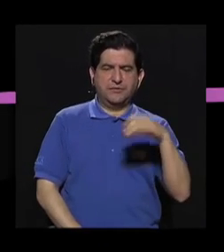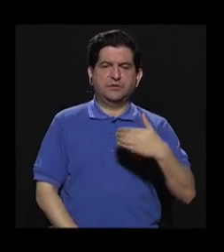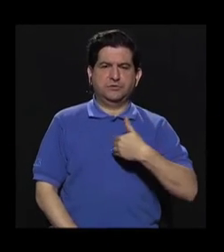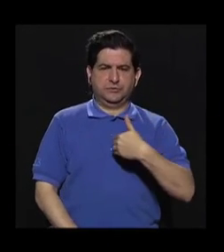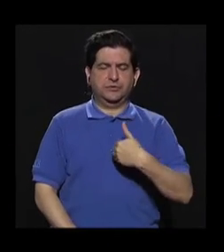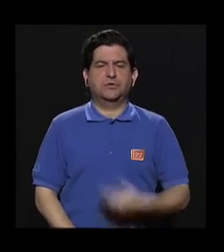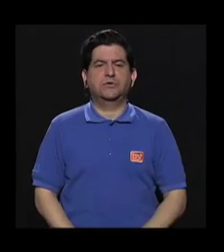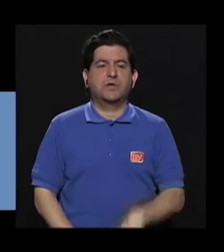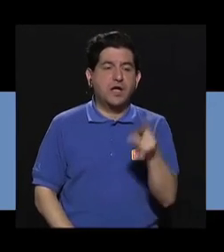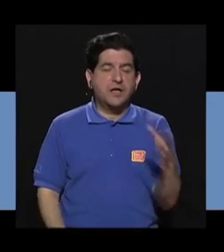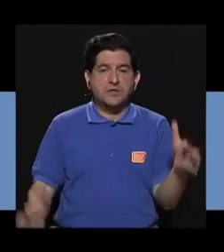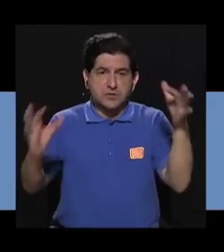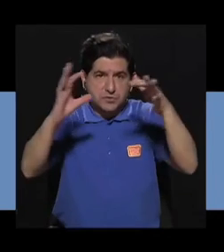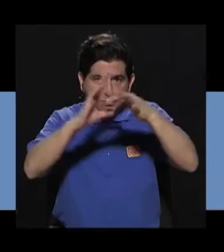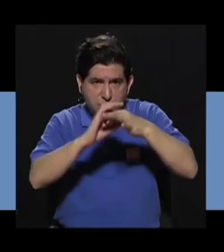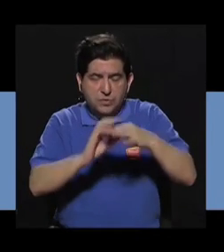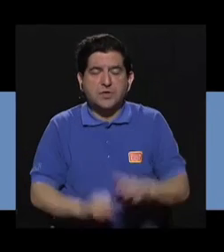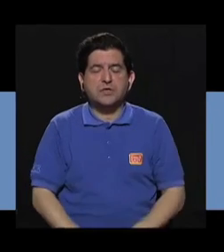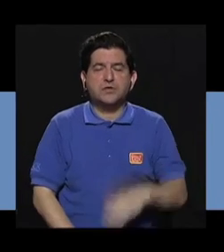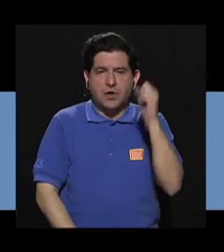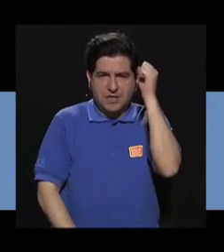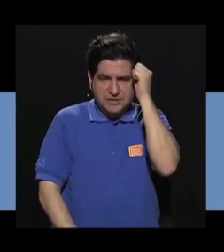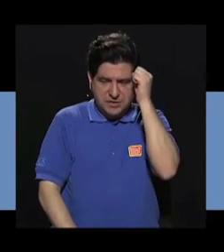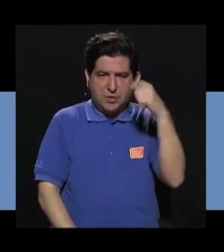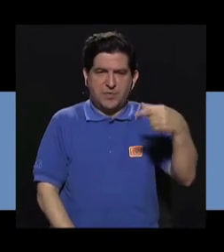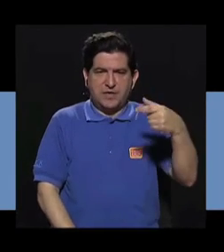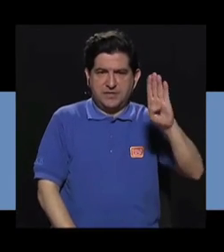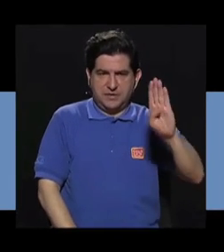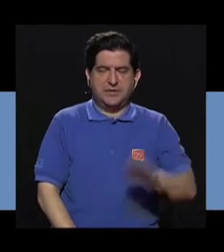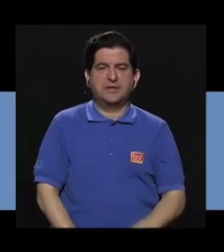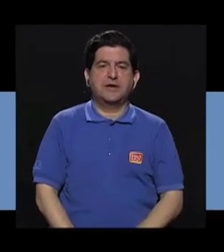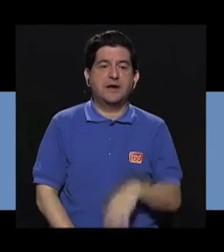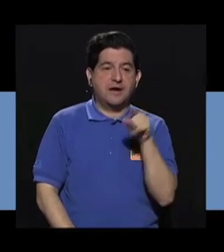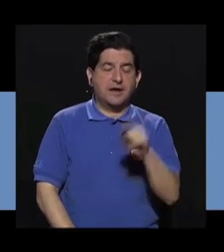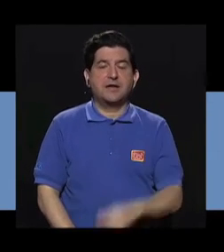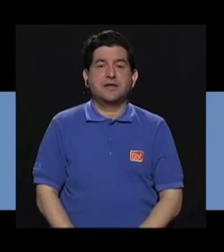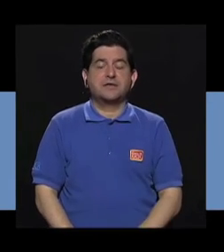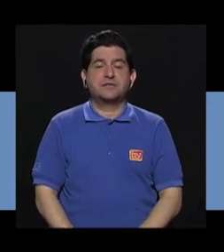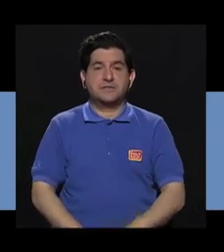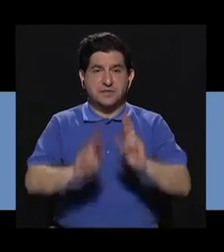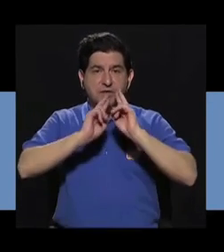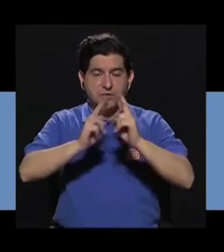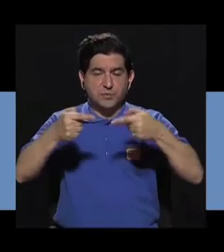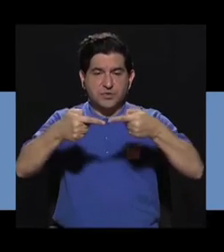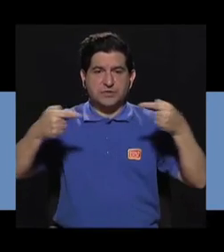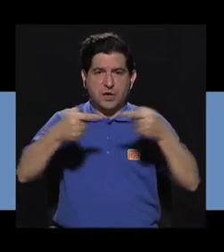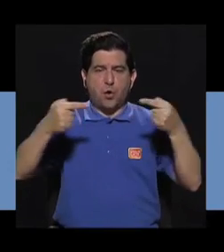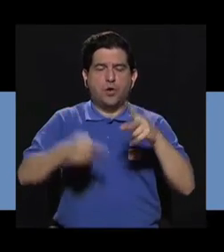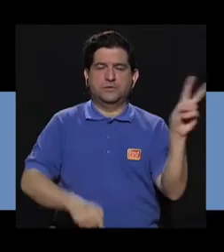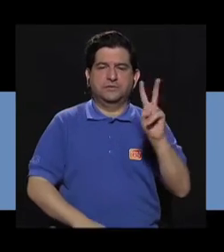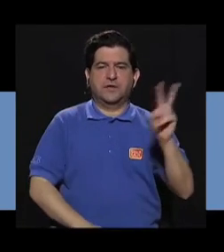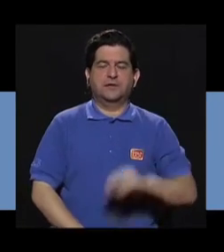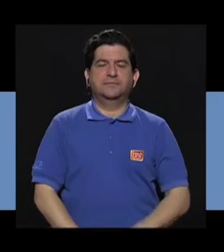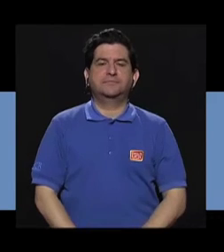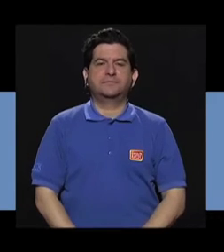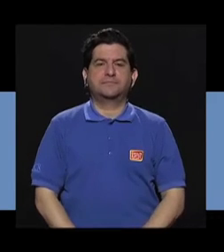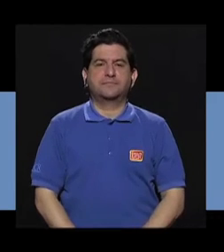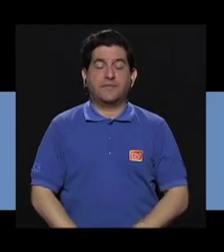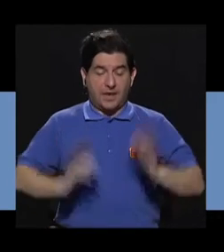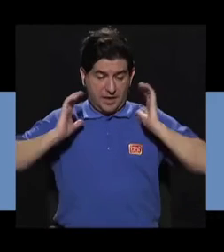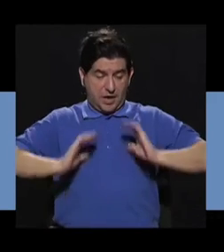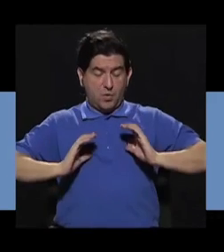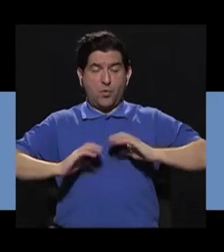Esto es una asociación a este síndrome, que es producto de su respuesta inmune contra el virus. Entonces, su